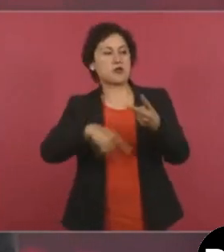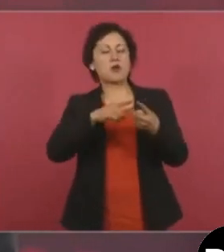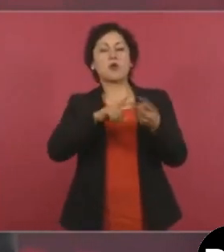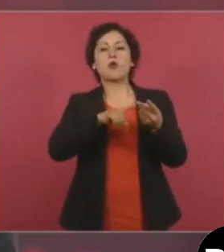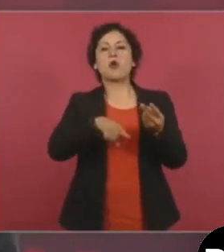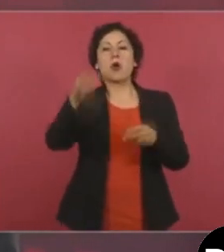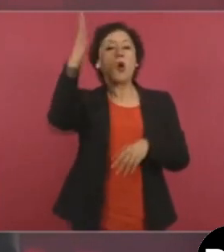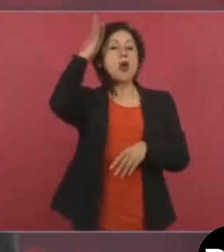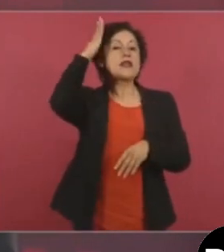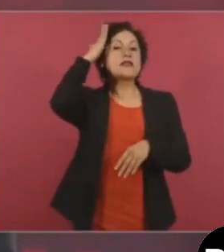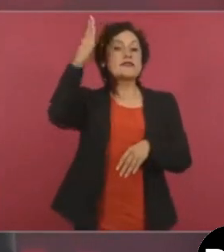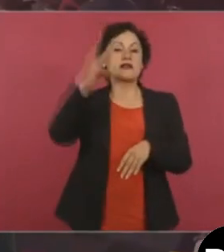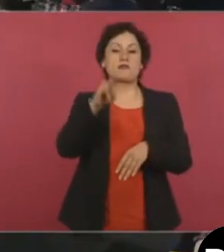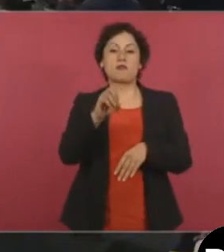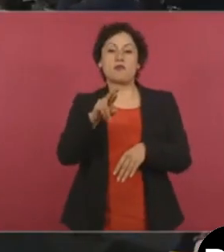nada.